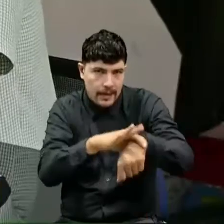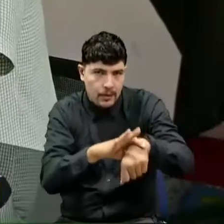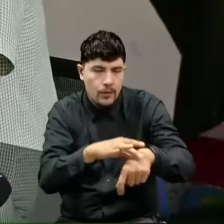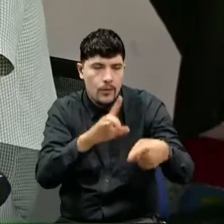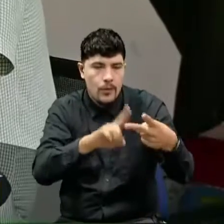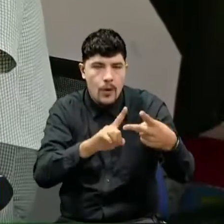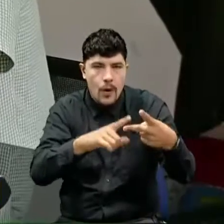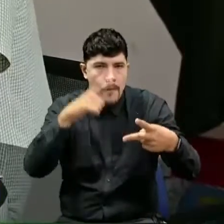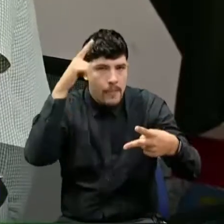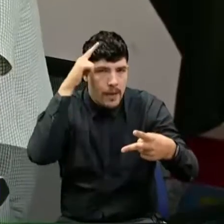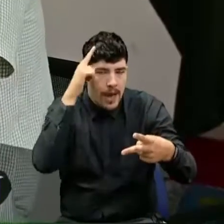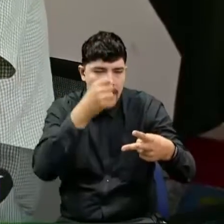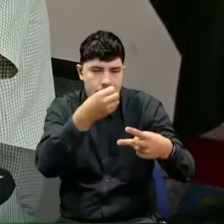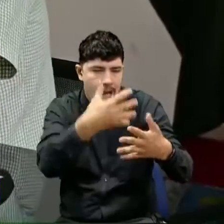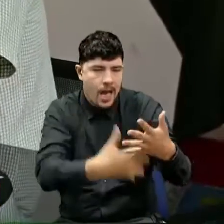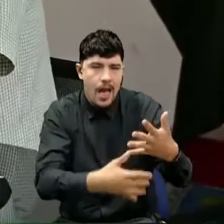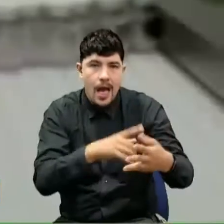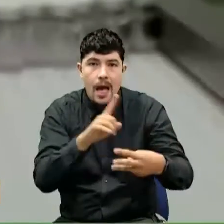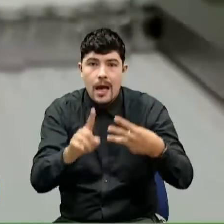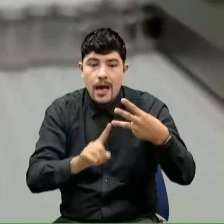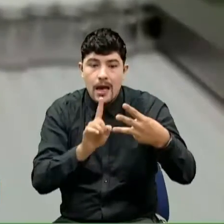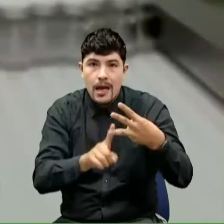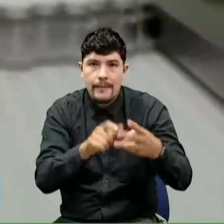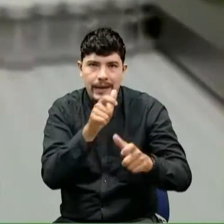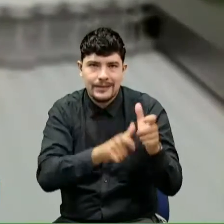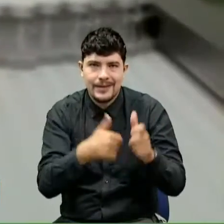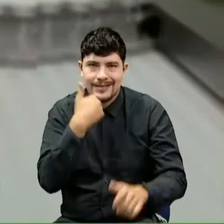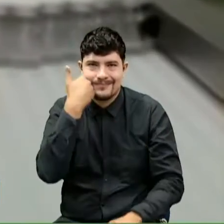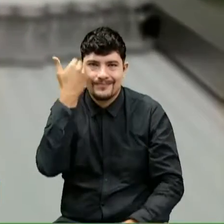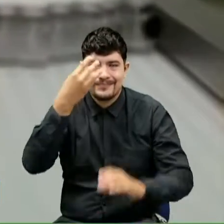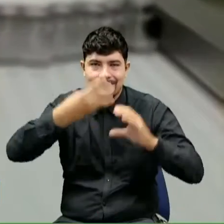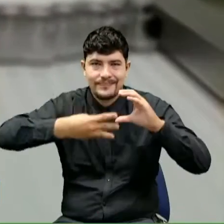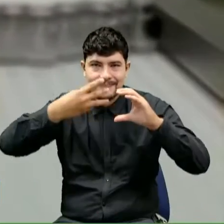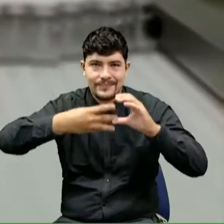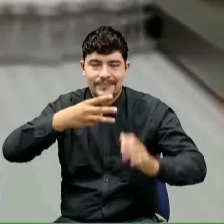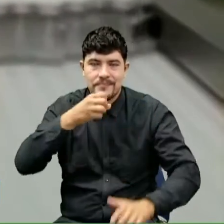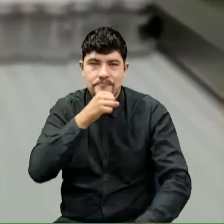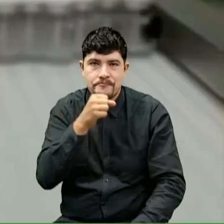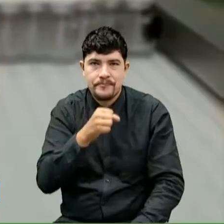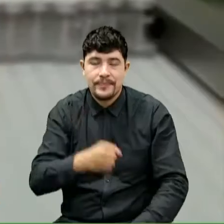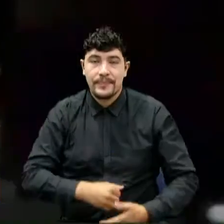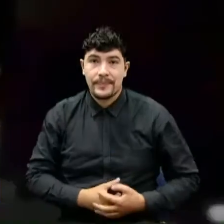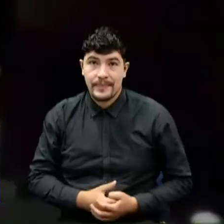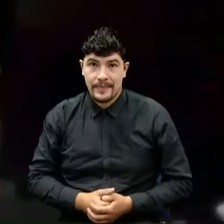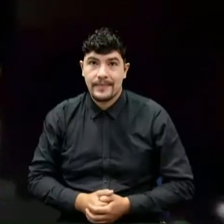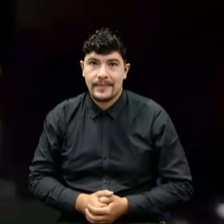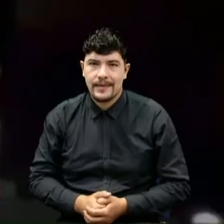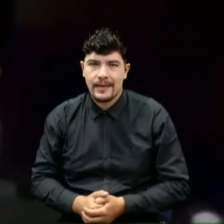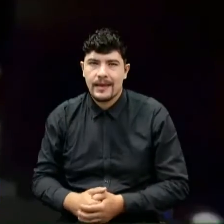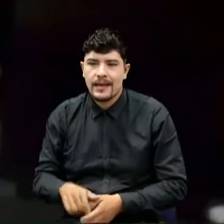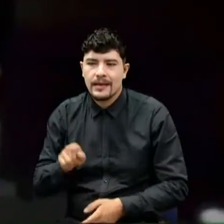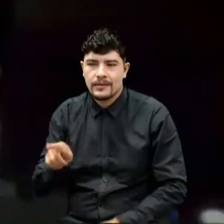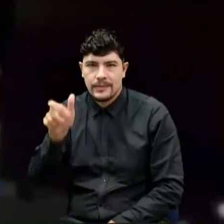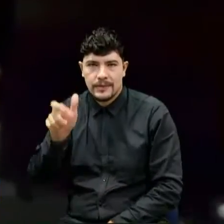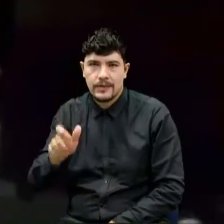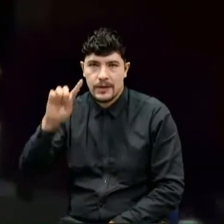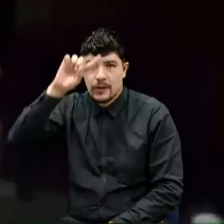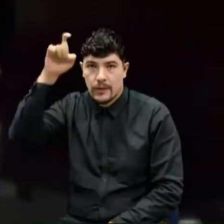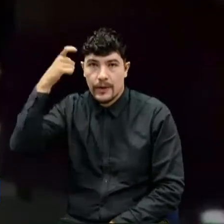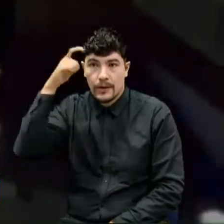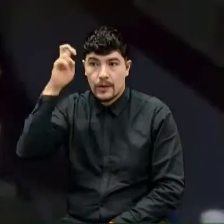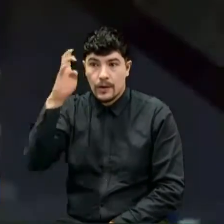gobernador de norte de Santander dio un parte de tranquilidad frente a las vacunas que llegaran al departamento en los próximos días dentro de la